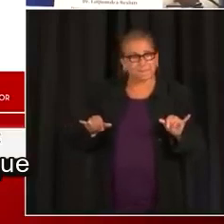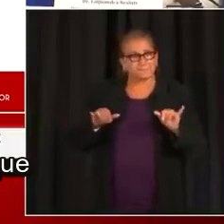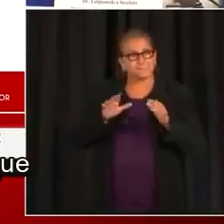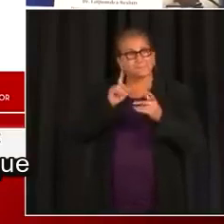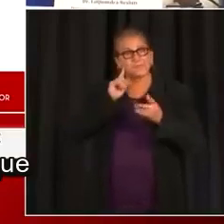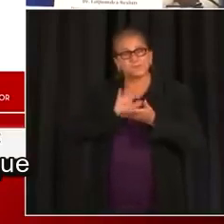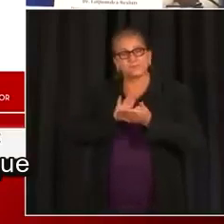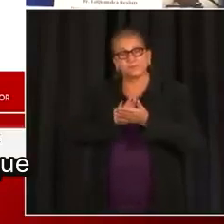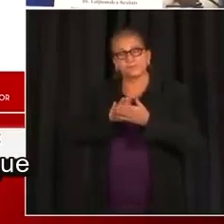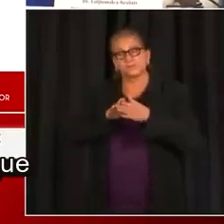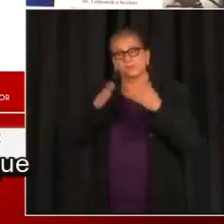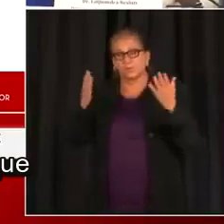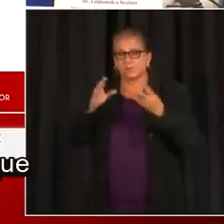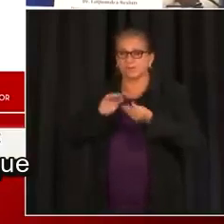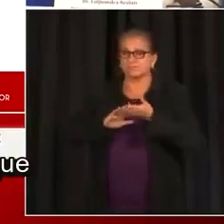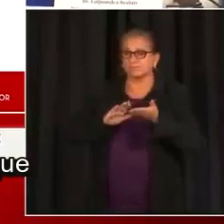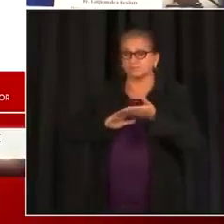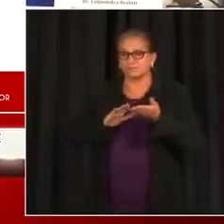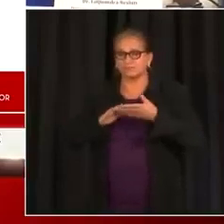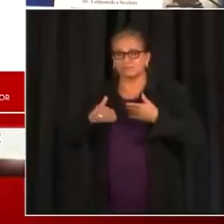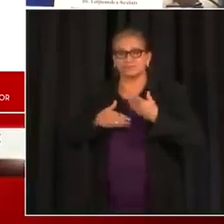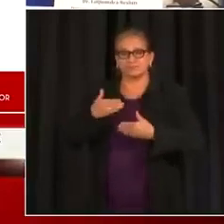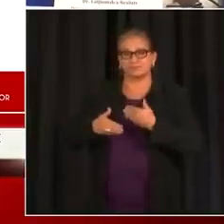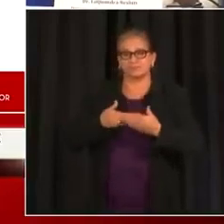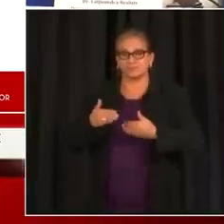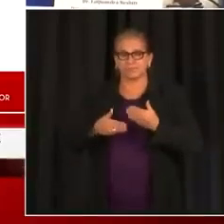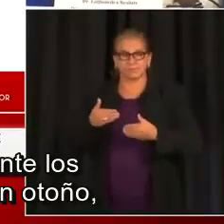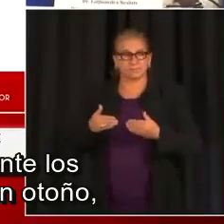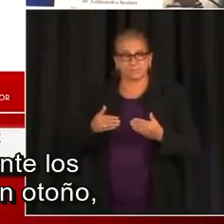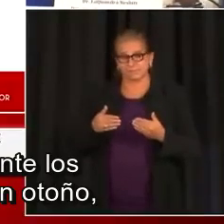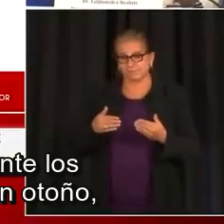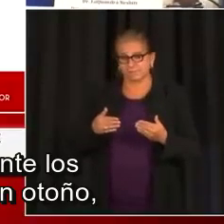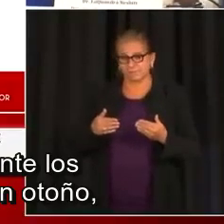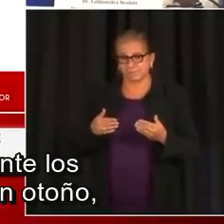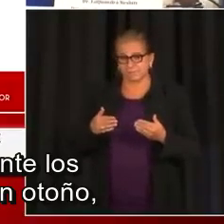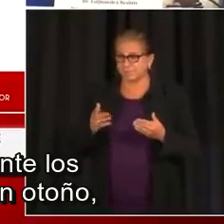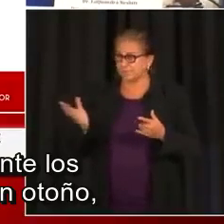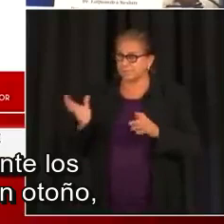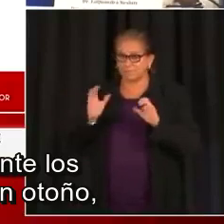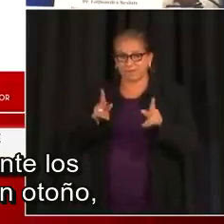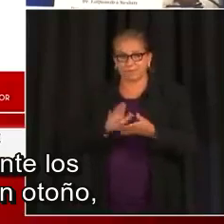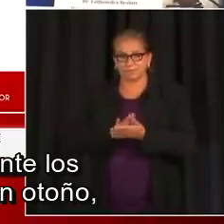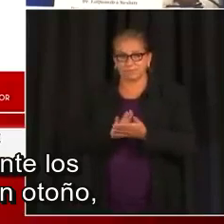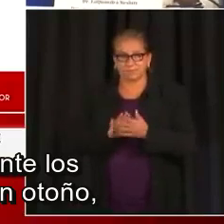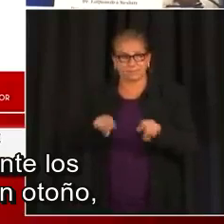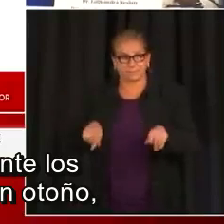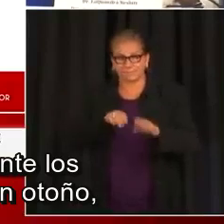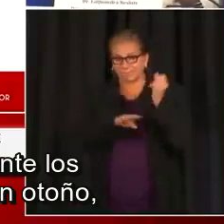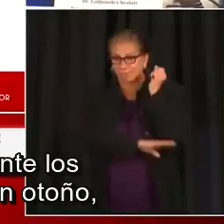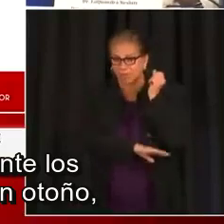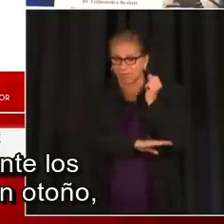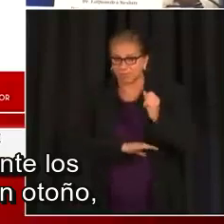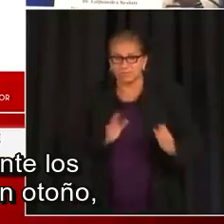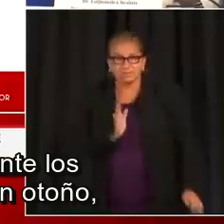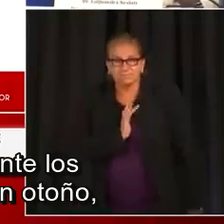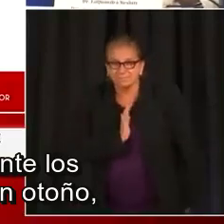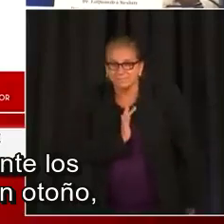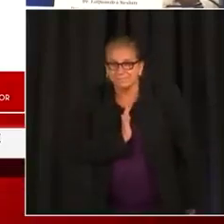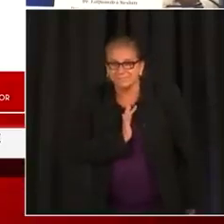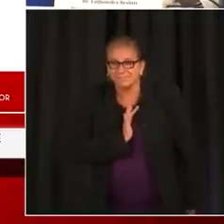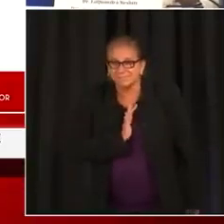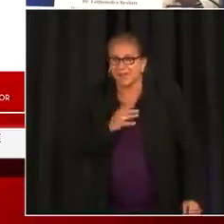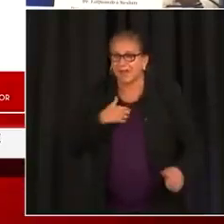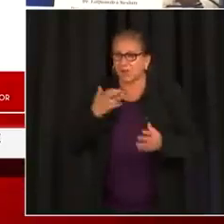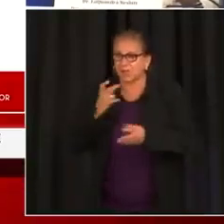establecer para que las escuelas puedan operar. El objetivo en este caso es asegurarnos de que no solamente los estudiantes regresen a la escuela en